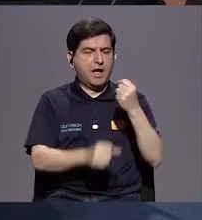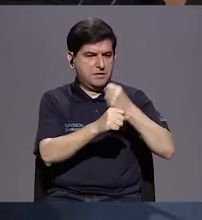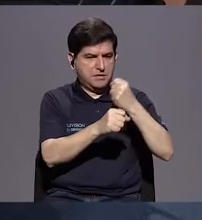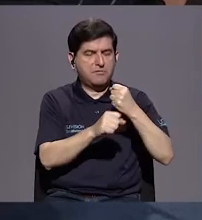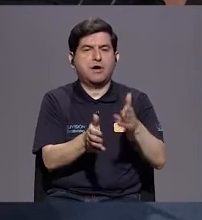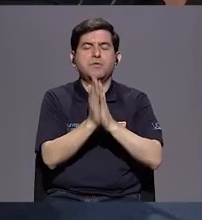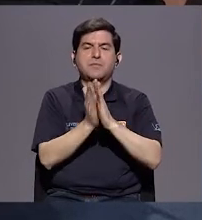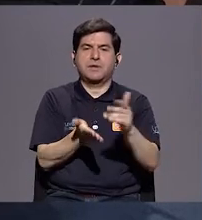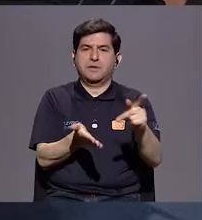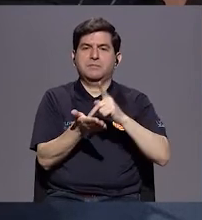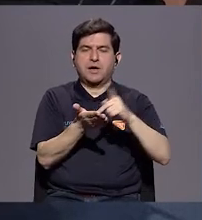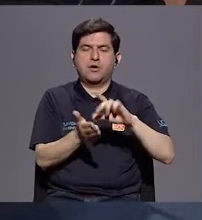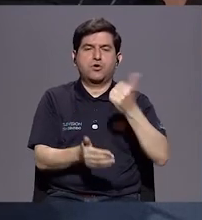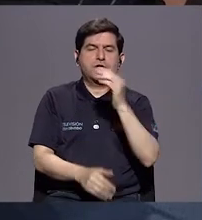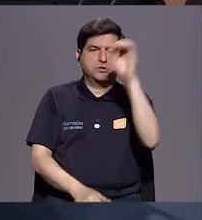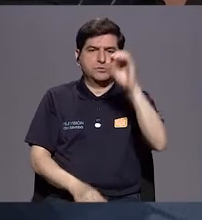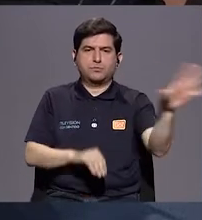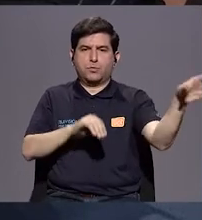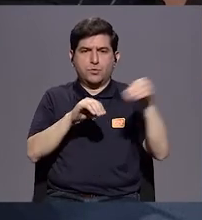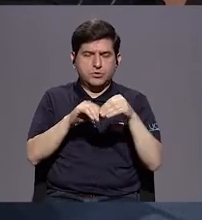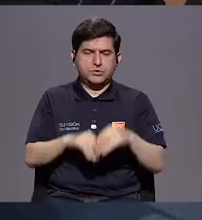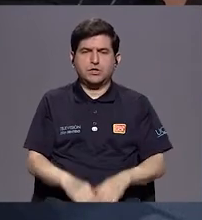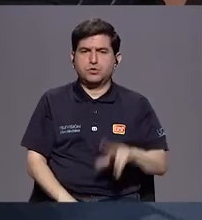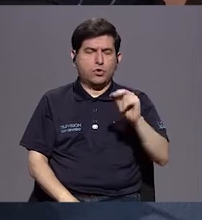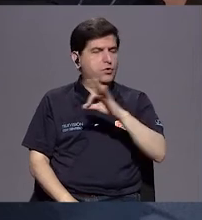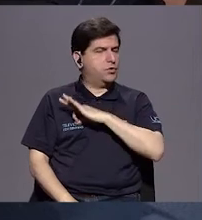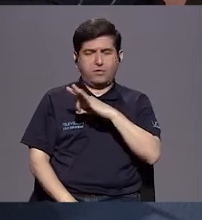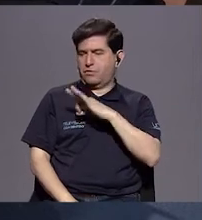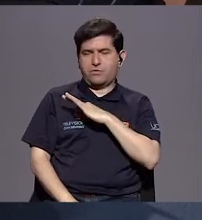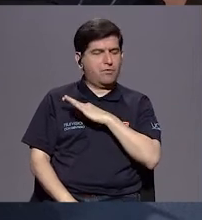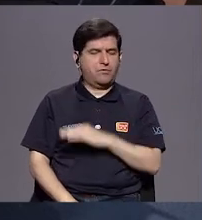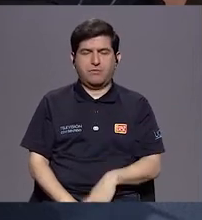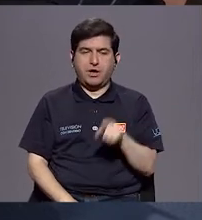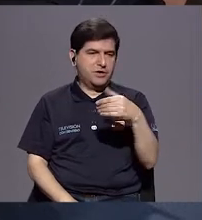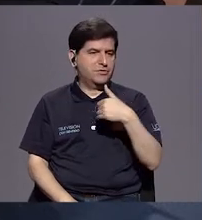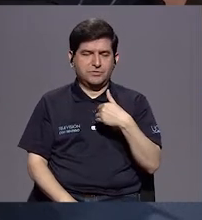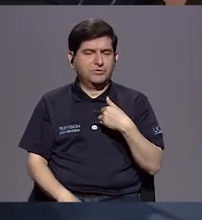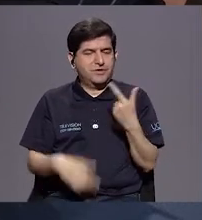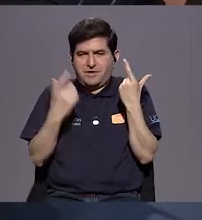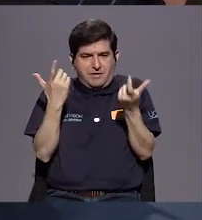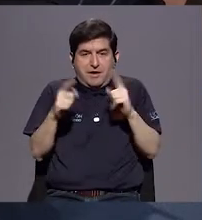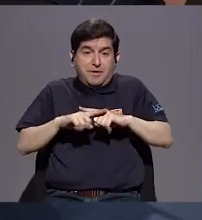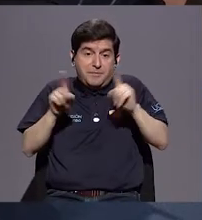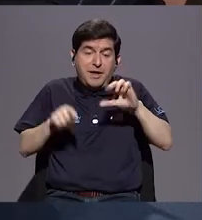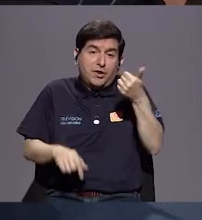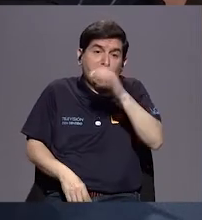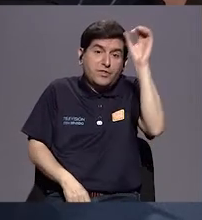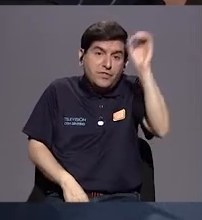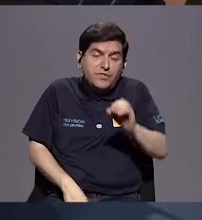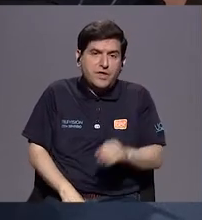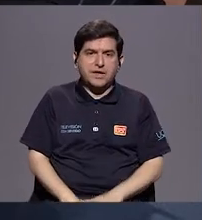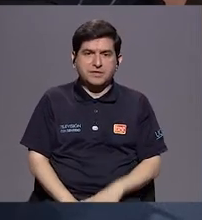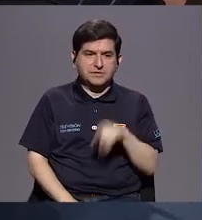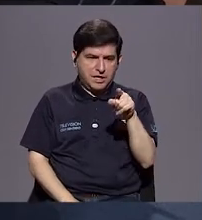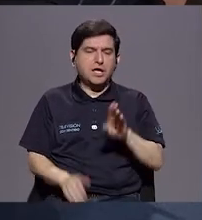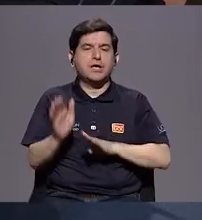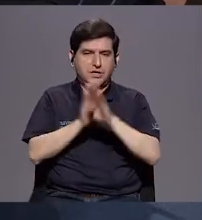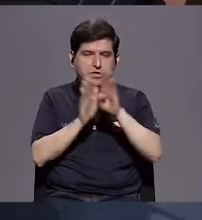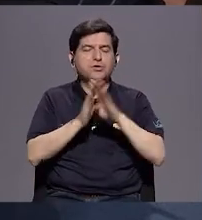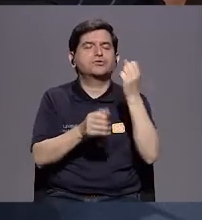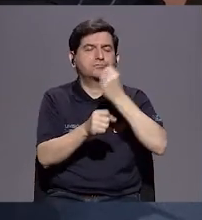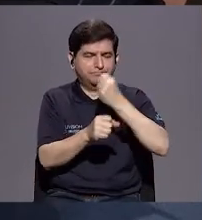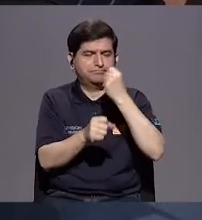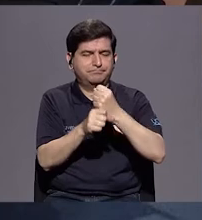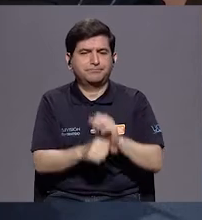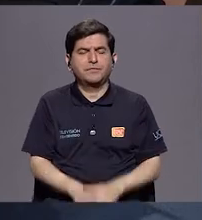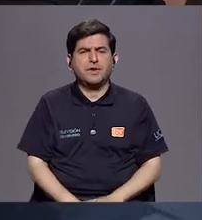obra y cobra un 10% adicional, que no es una utilidad porque los municipios no van a cobrar utilidades, pero es ese 10% por haber desarrollado la